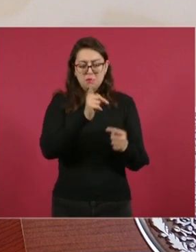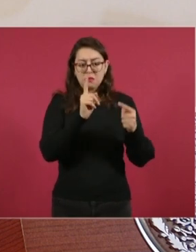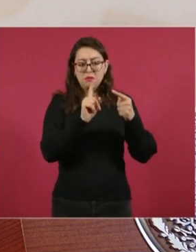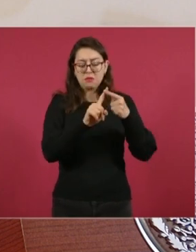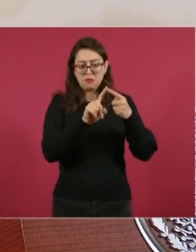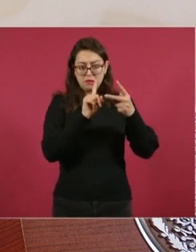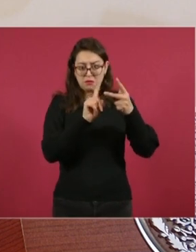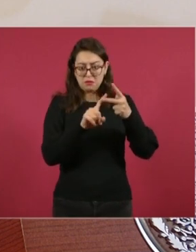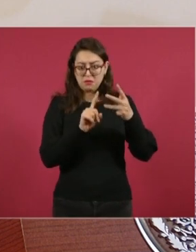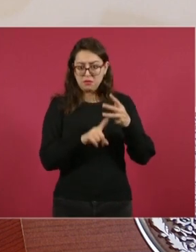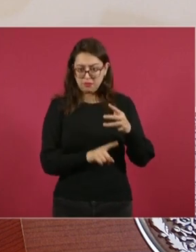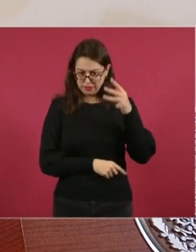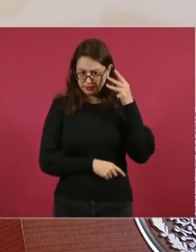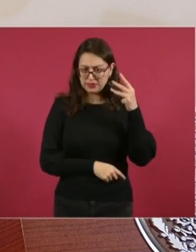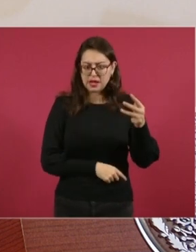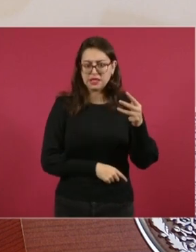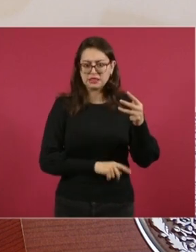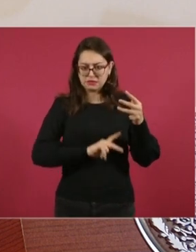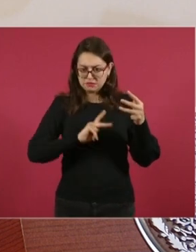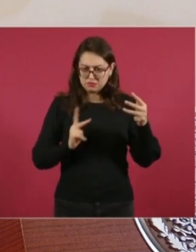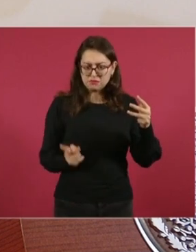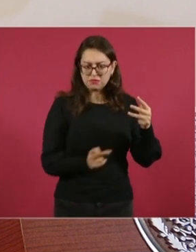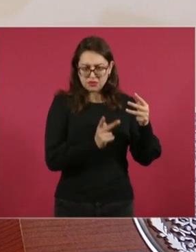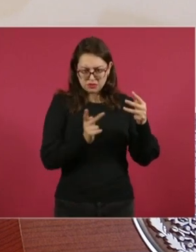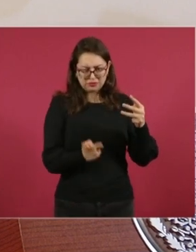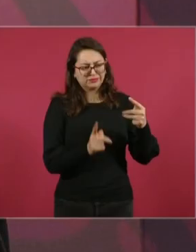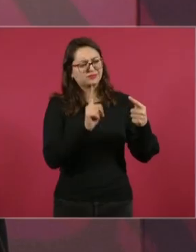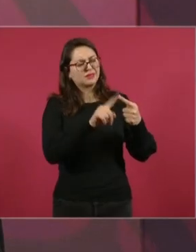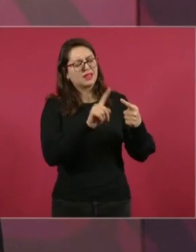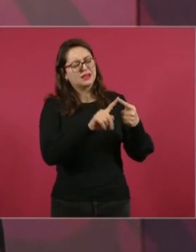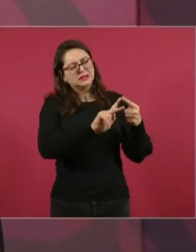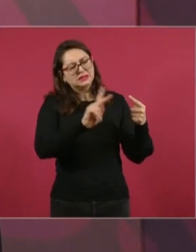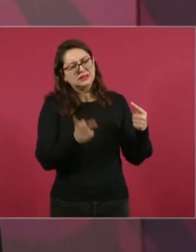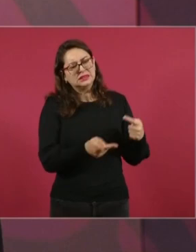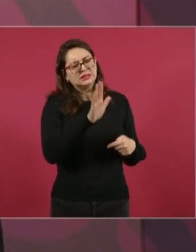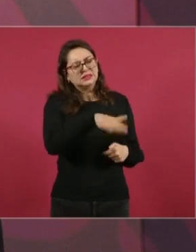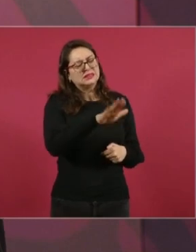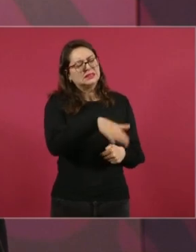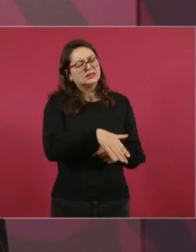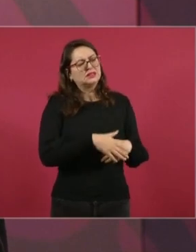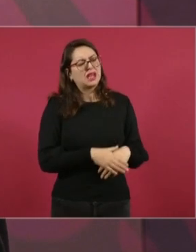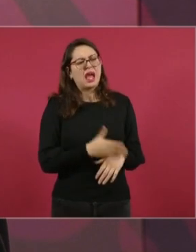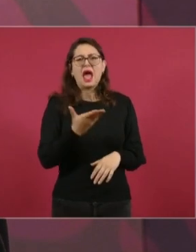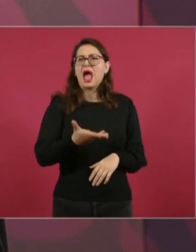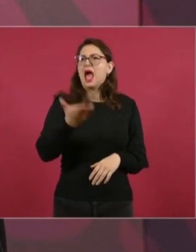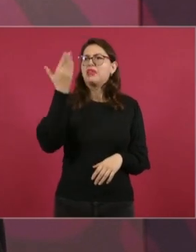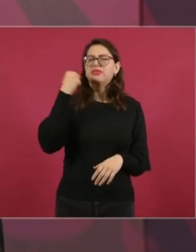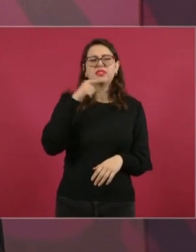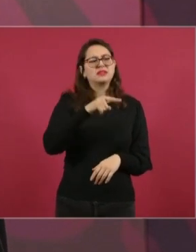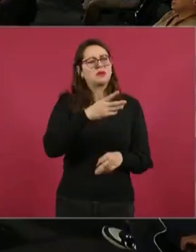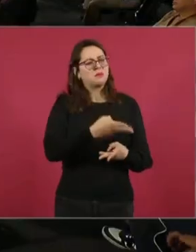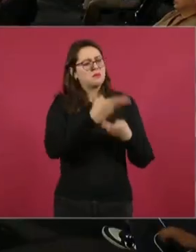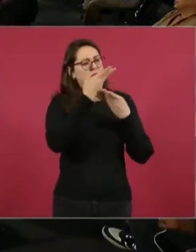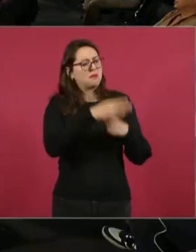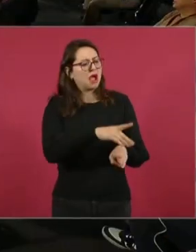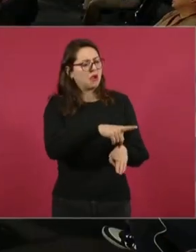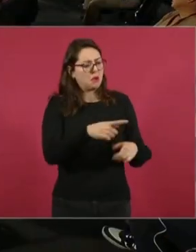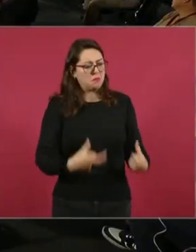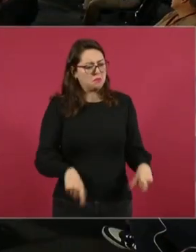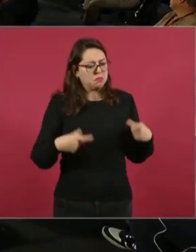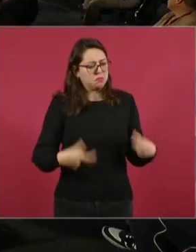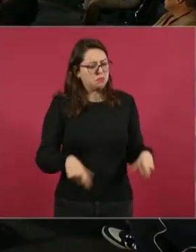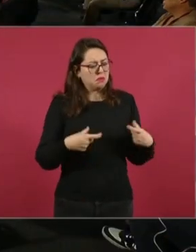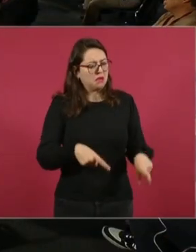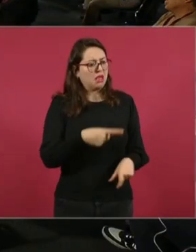Una, ¿por qué convirtió las deudas privadas de unos cuantos en